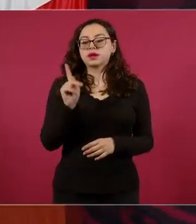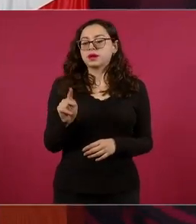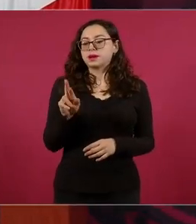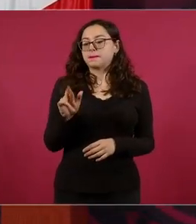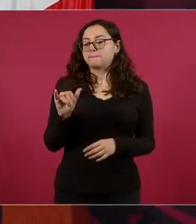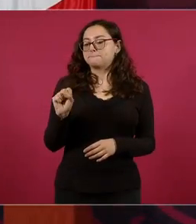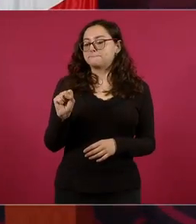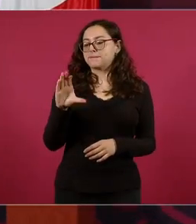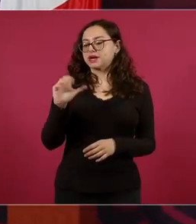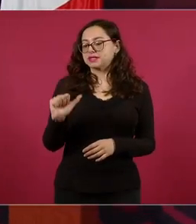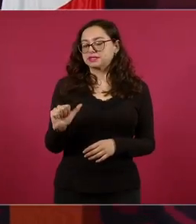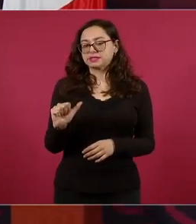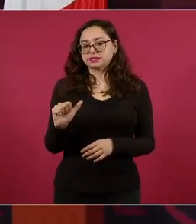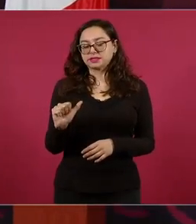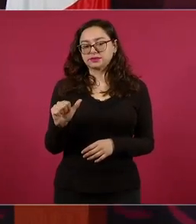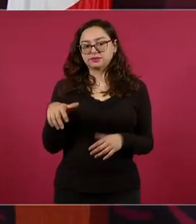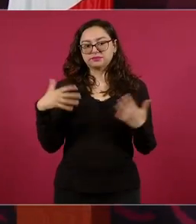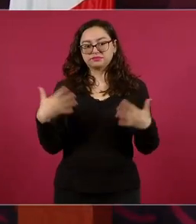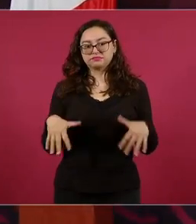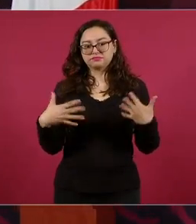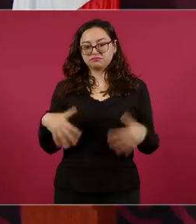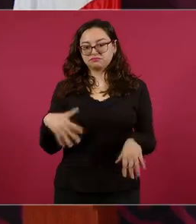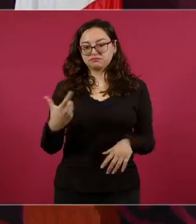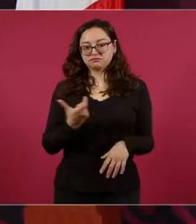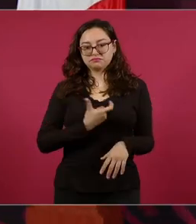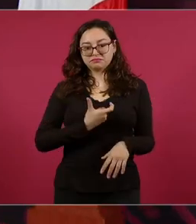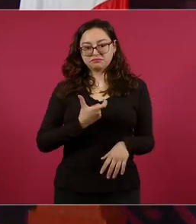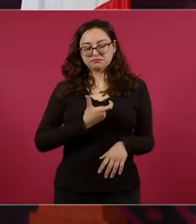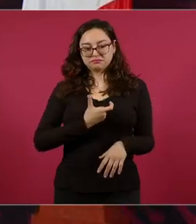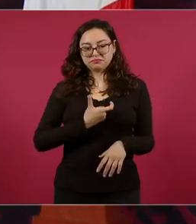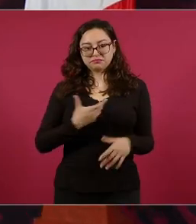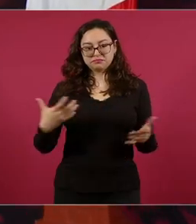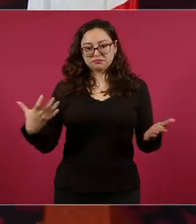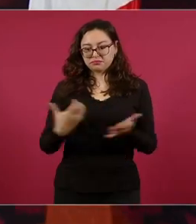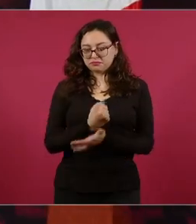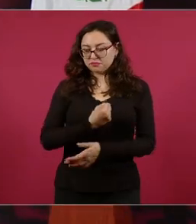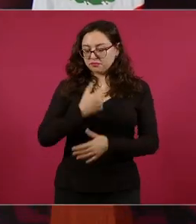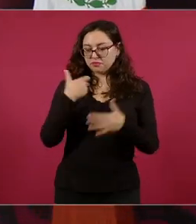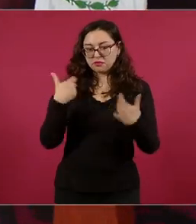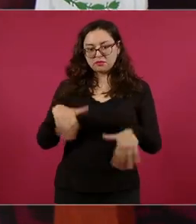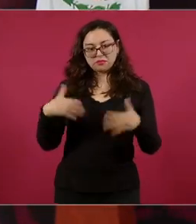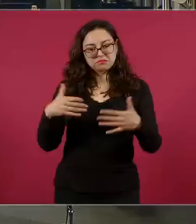por la medalla de plata. Un aplauso.